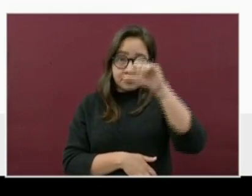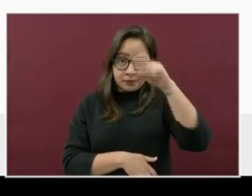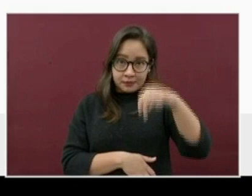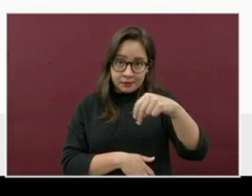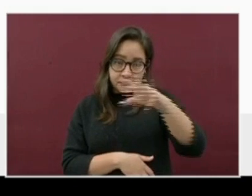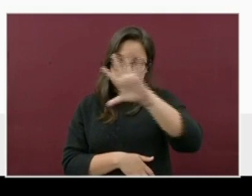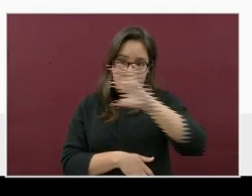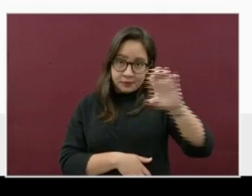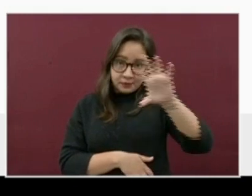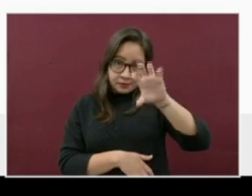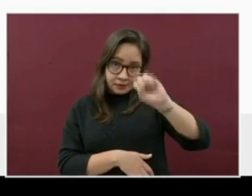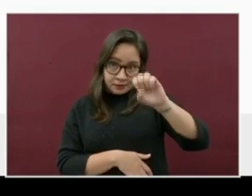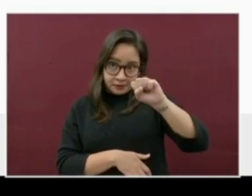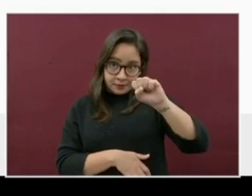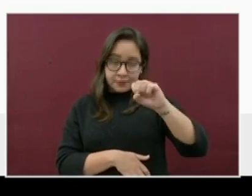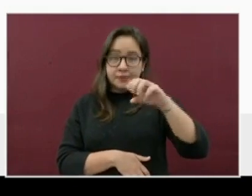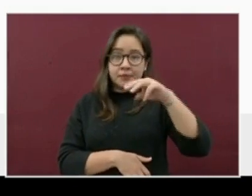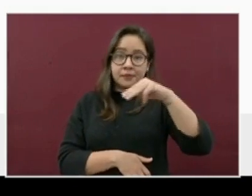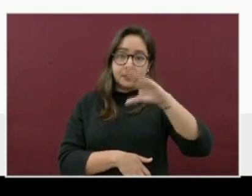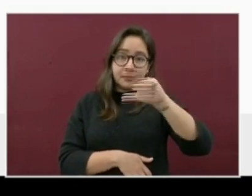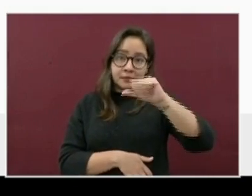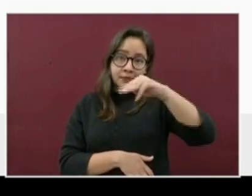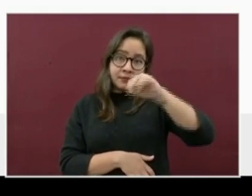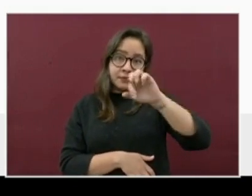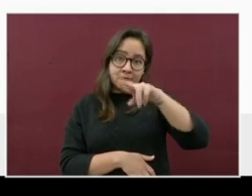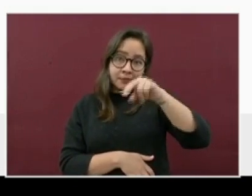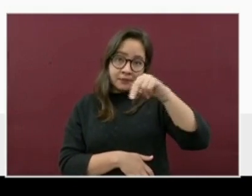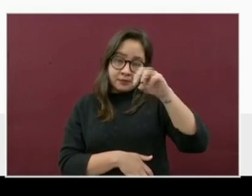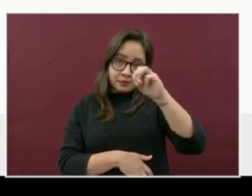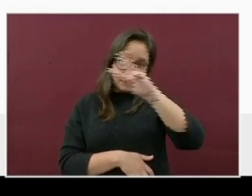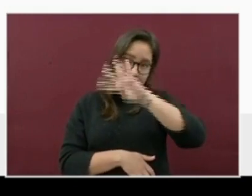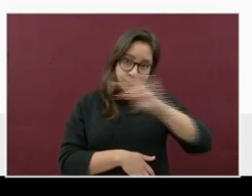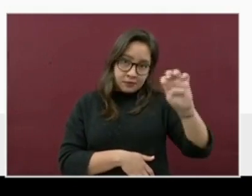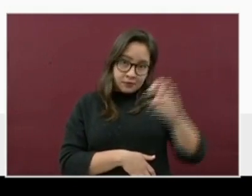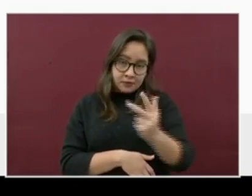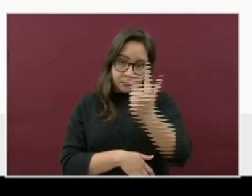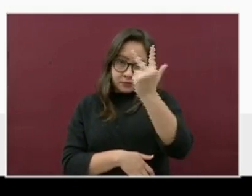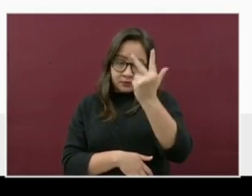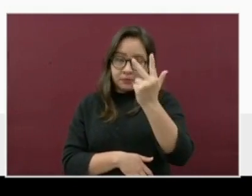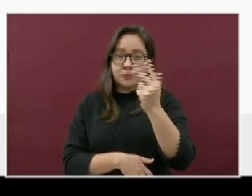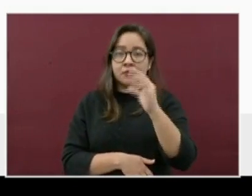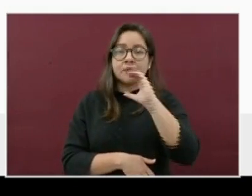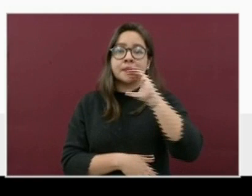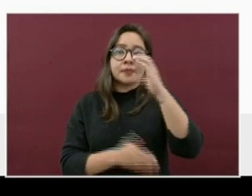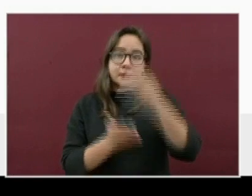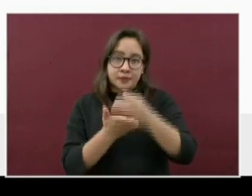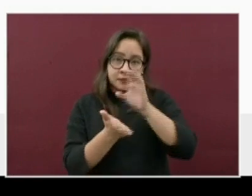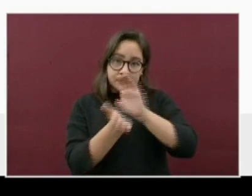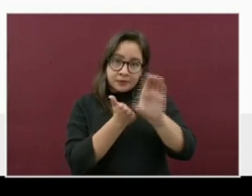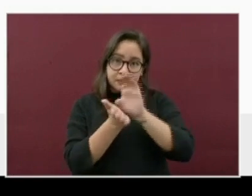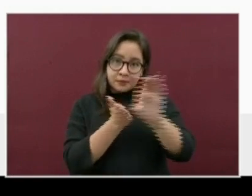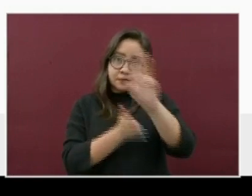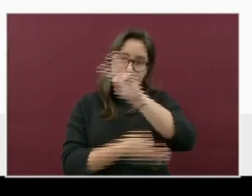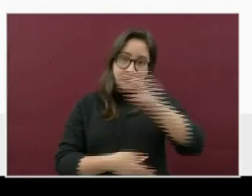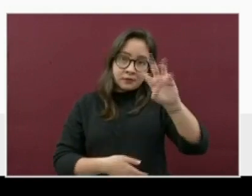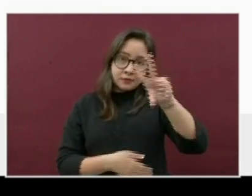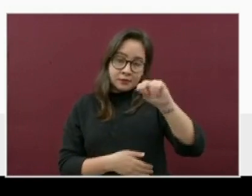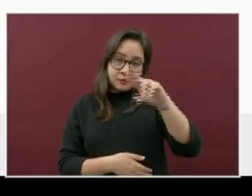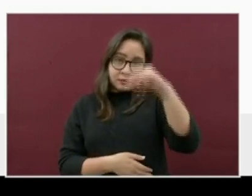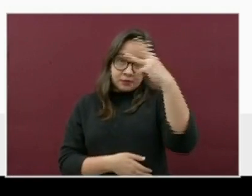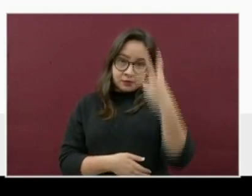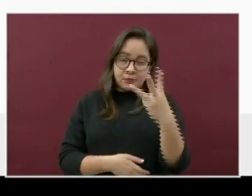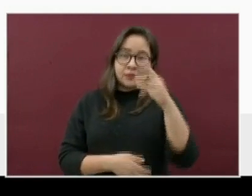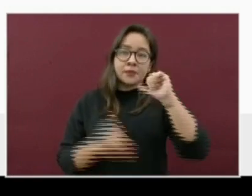560. Y Camerino Zeta Mendoza, 408. Coatepec, 383.